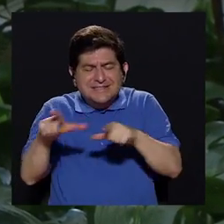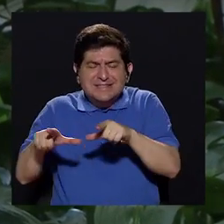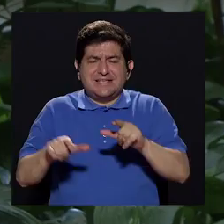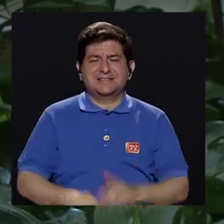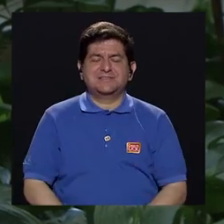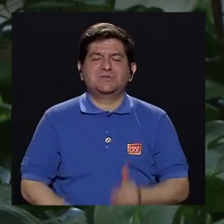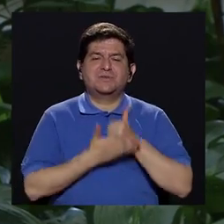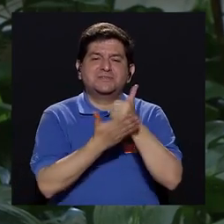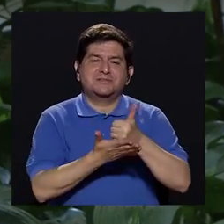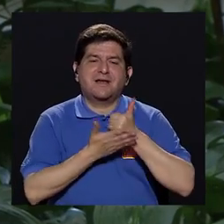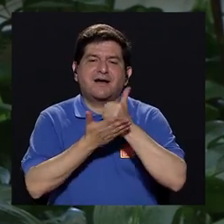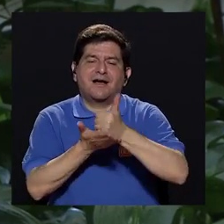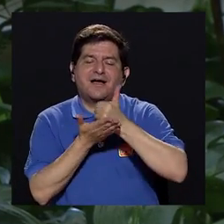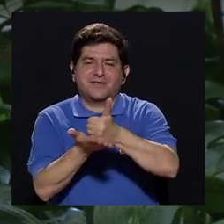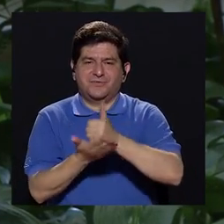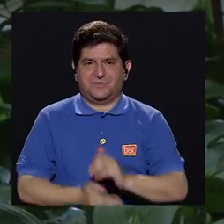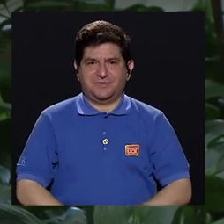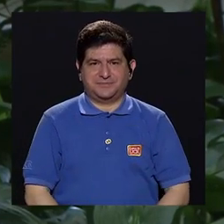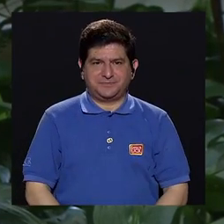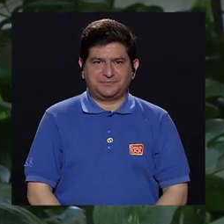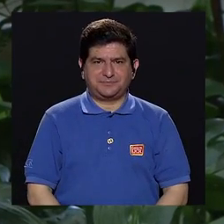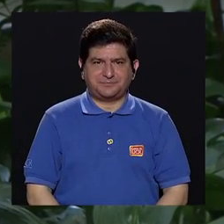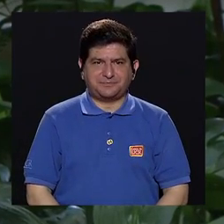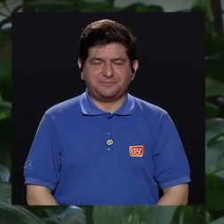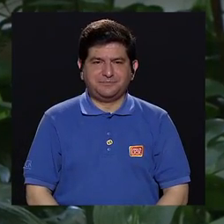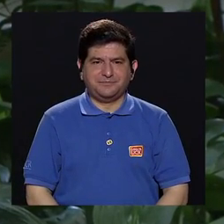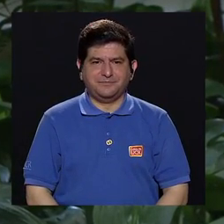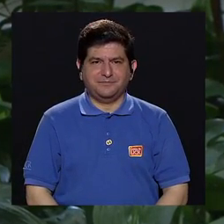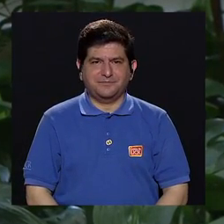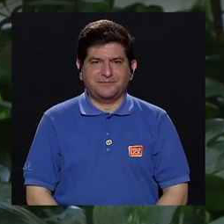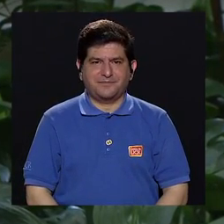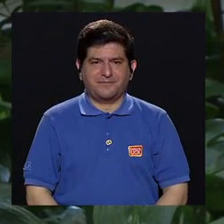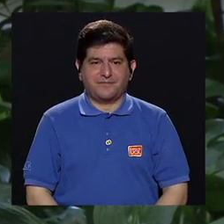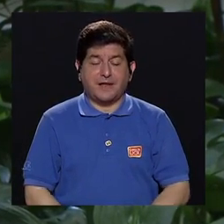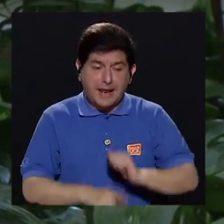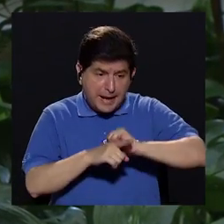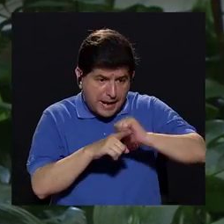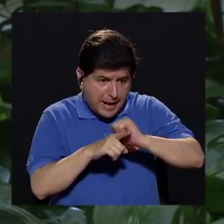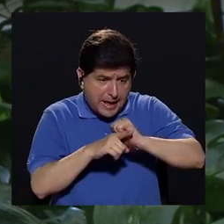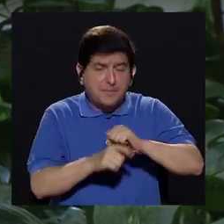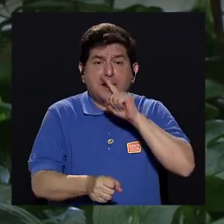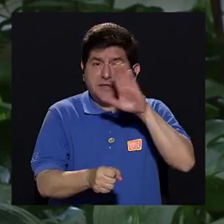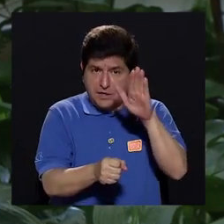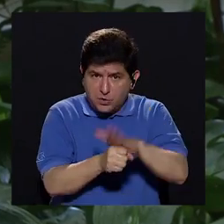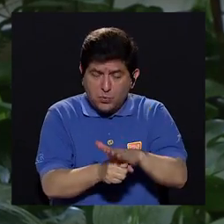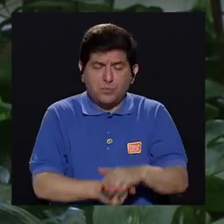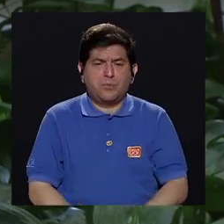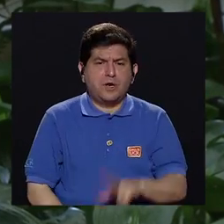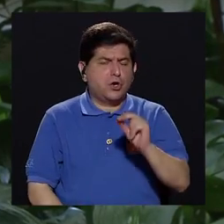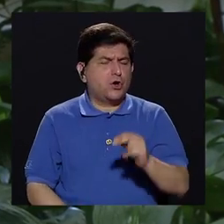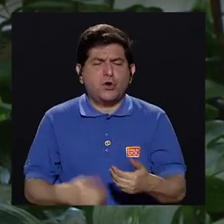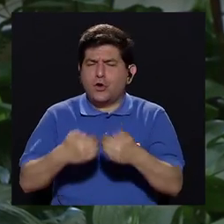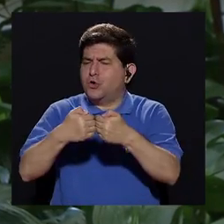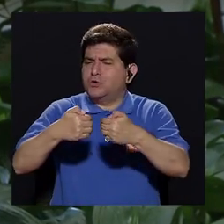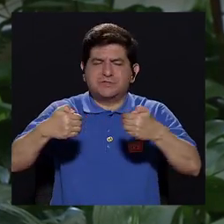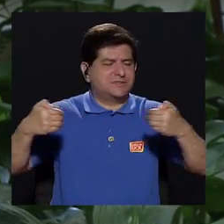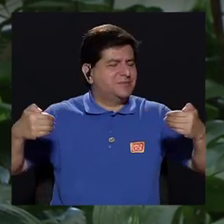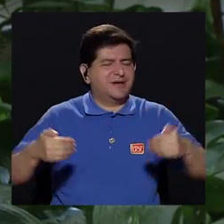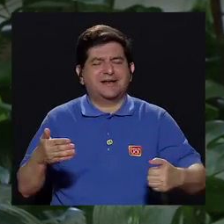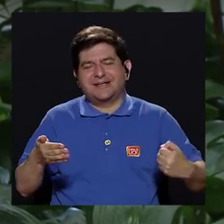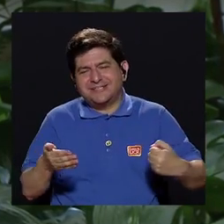colaborar en ese aspecto hacer los ejercicios no aislar